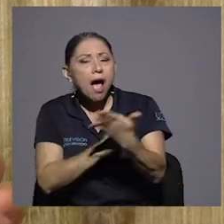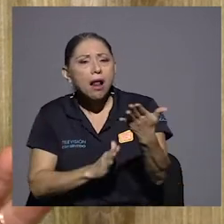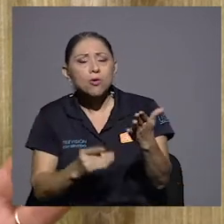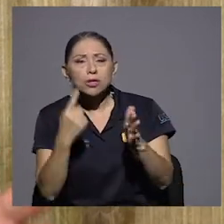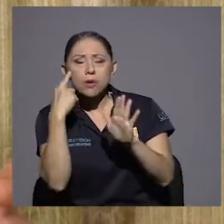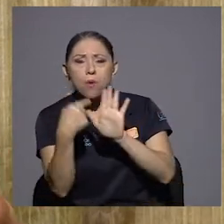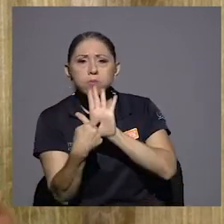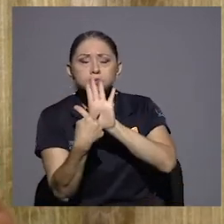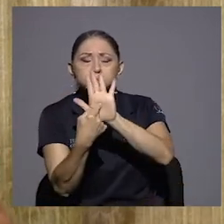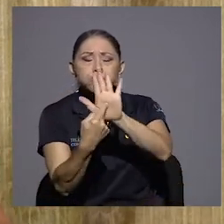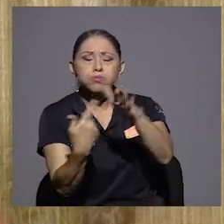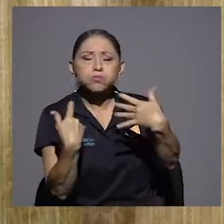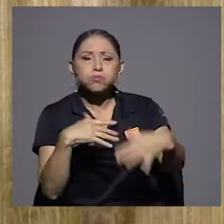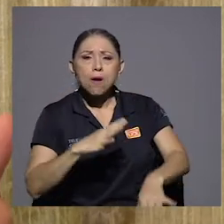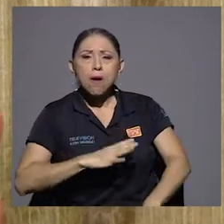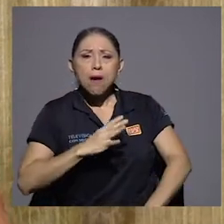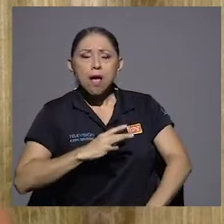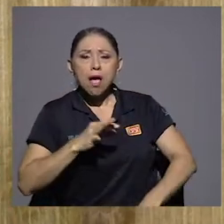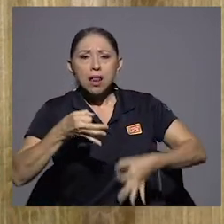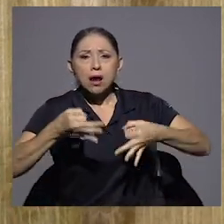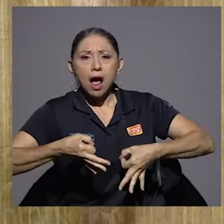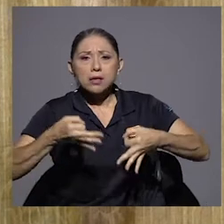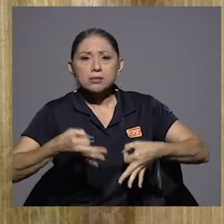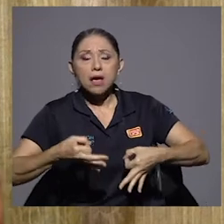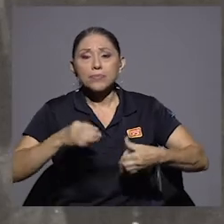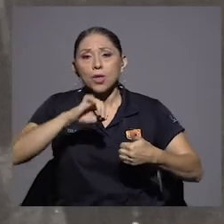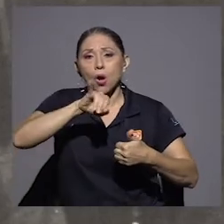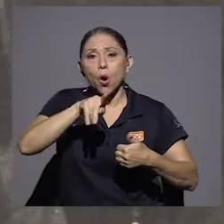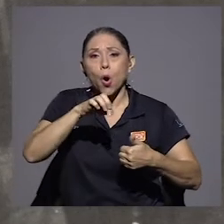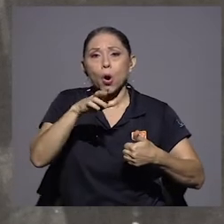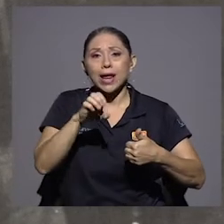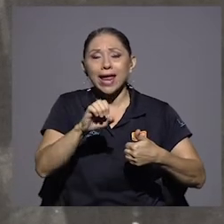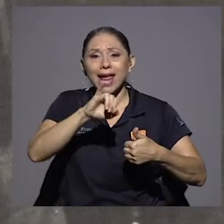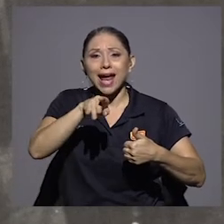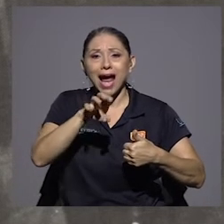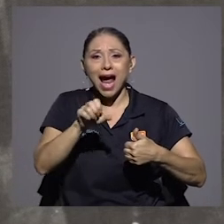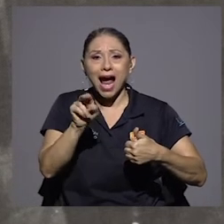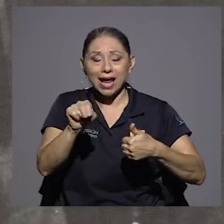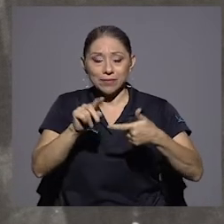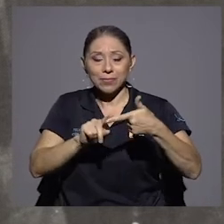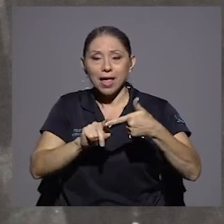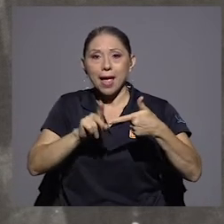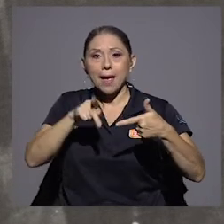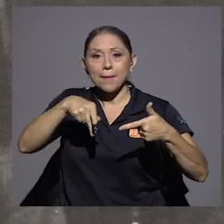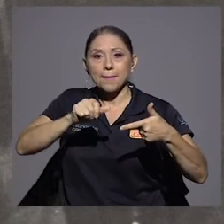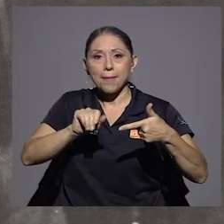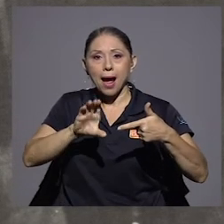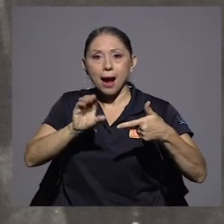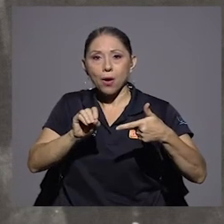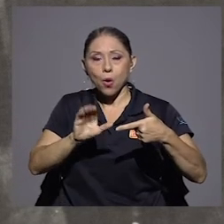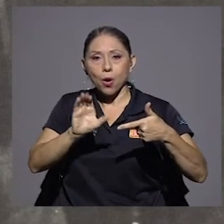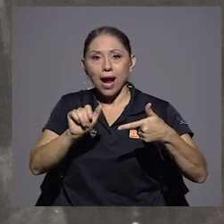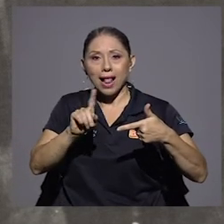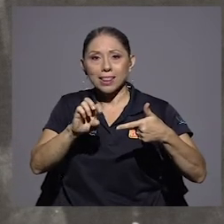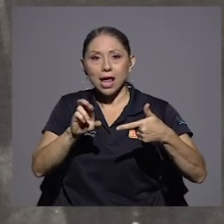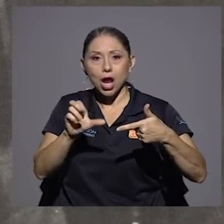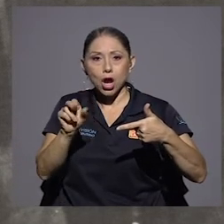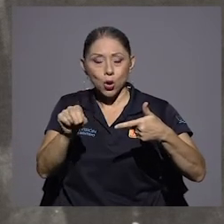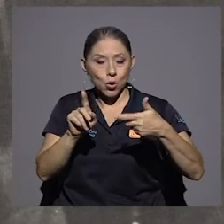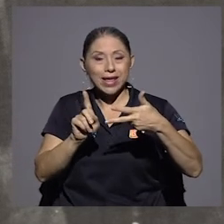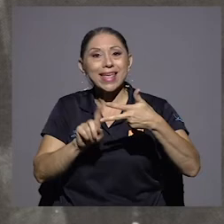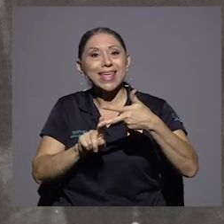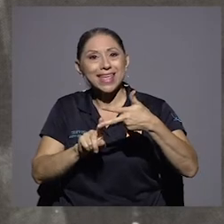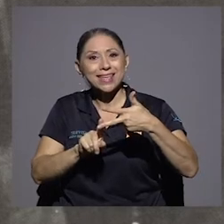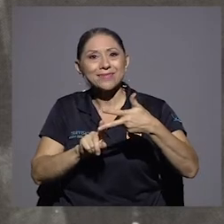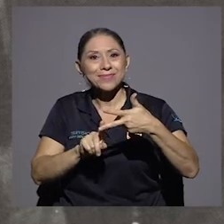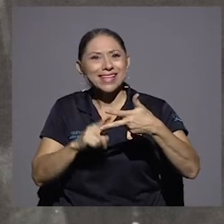elegancia y es esa imagen en la que está don Jorge Jain, está don Francisco Paco Calderón y está también